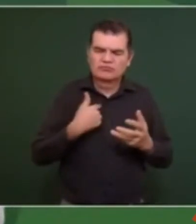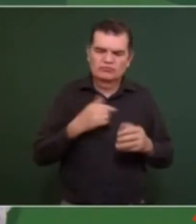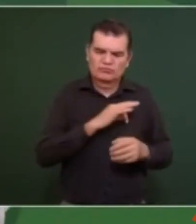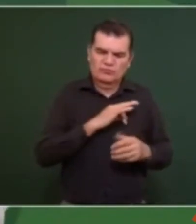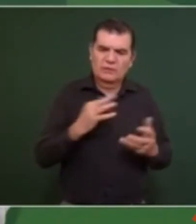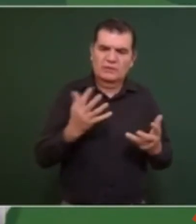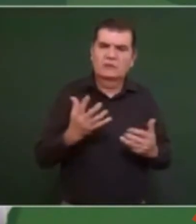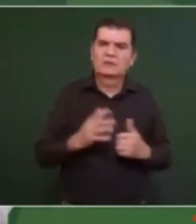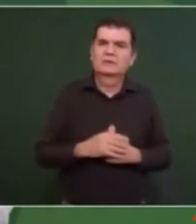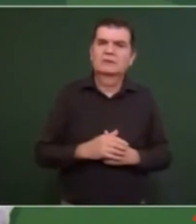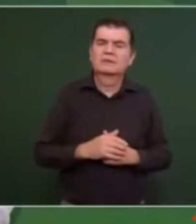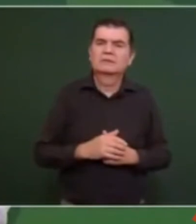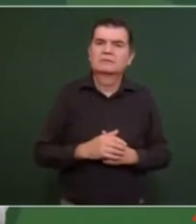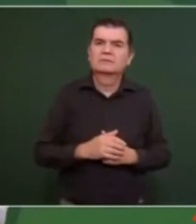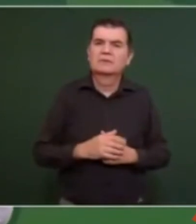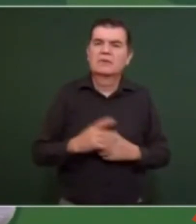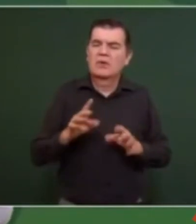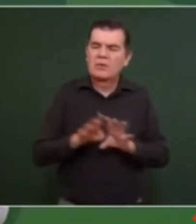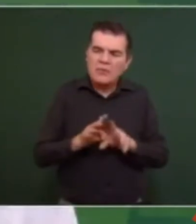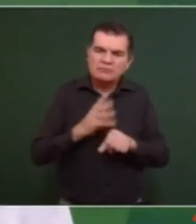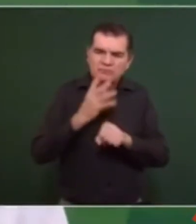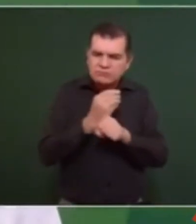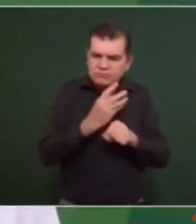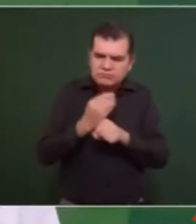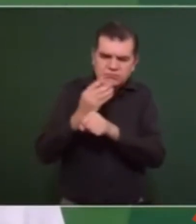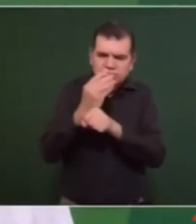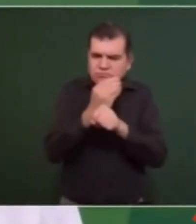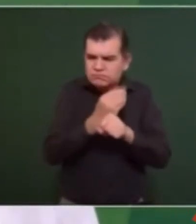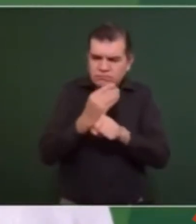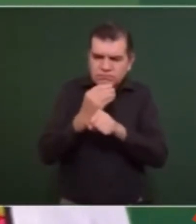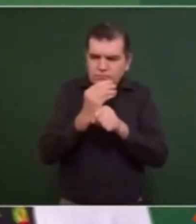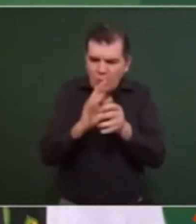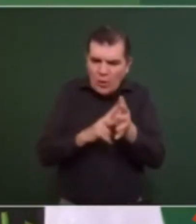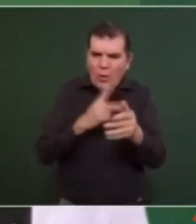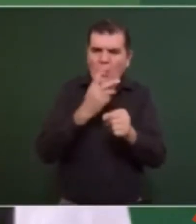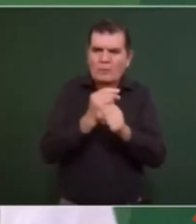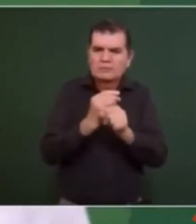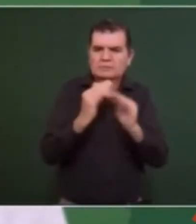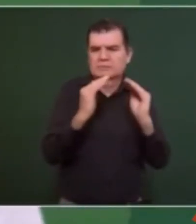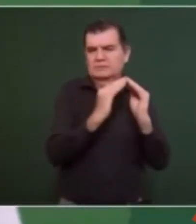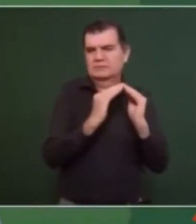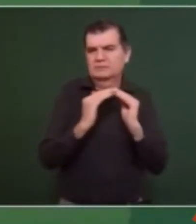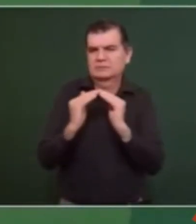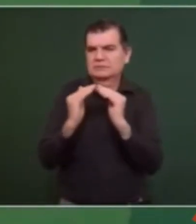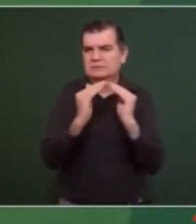reconstruir los hogares.